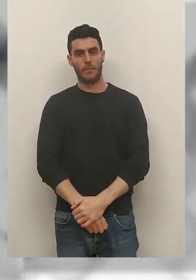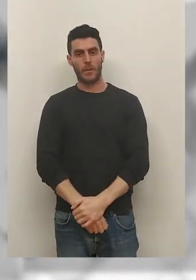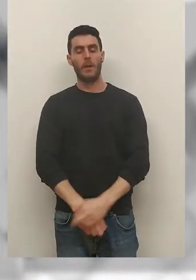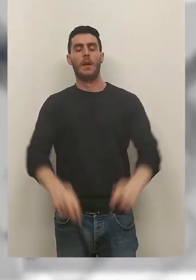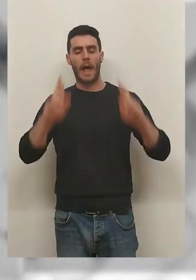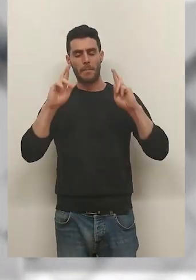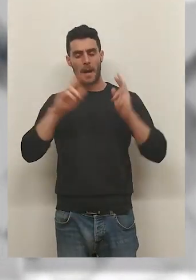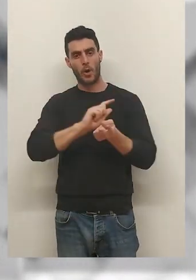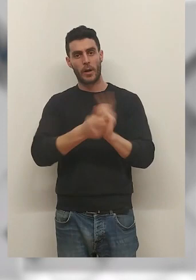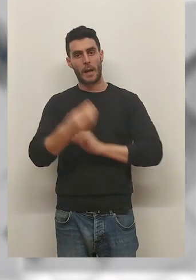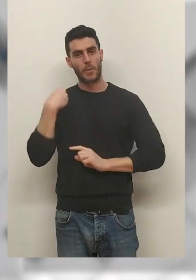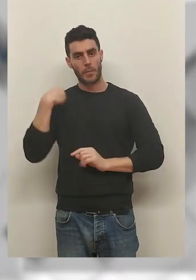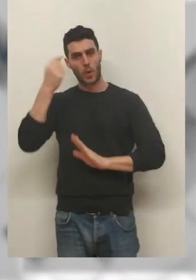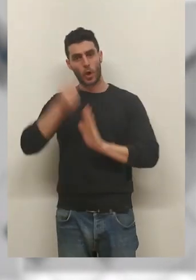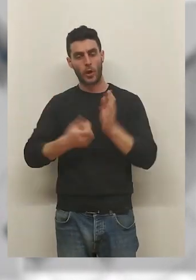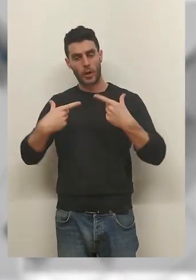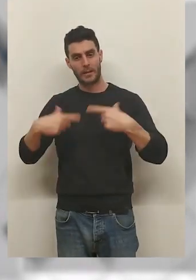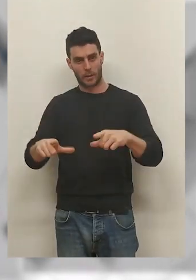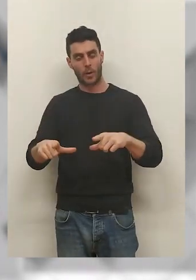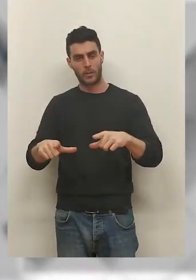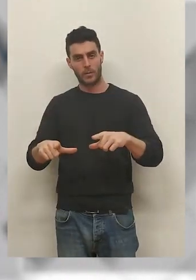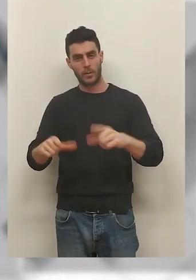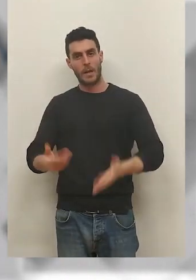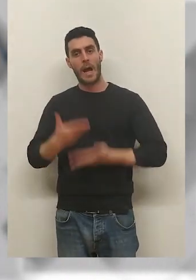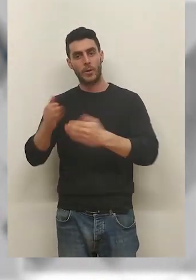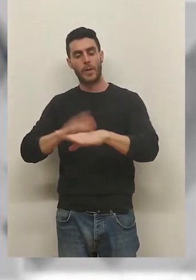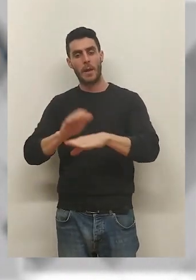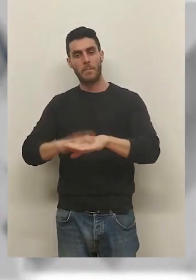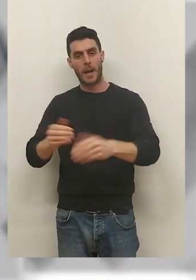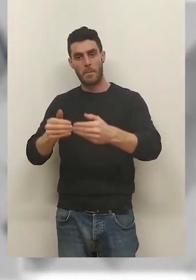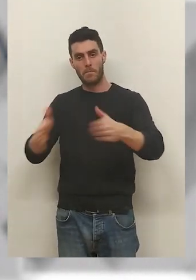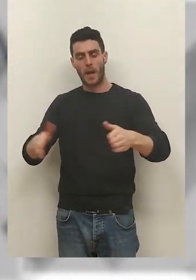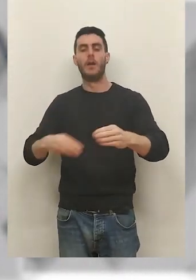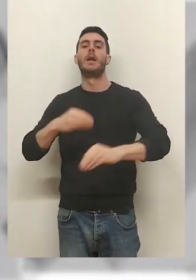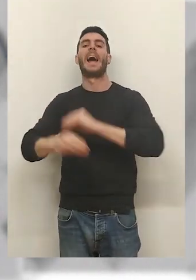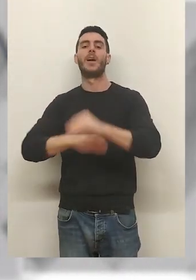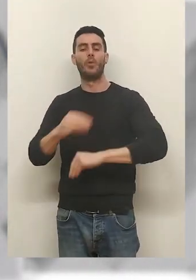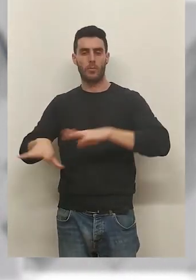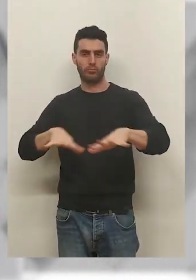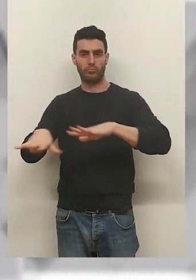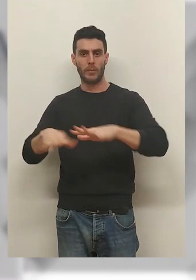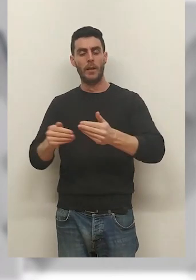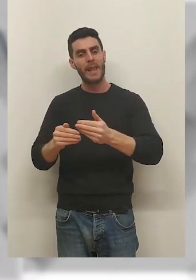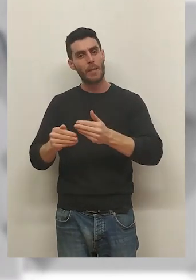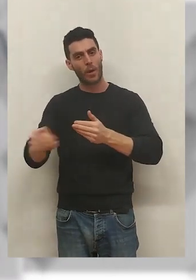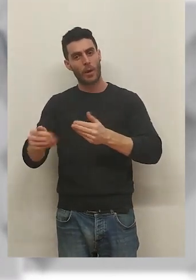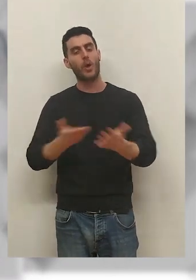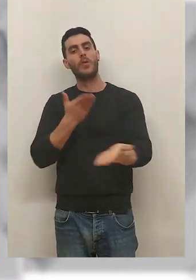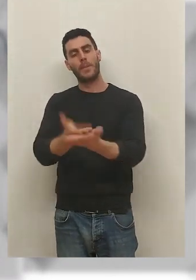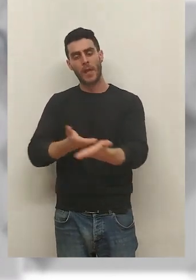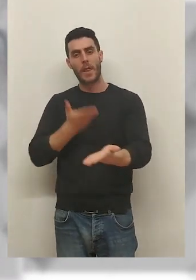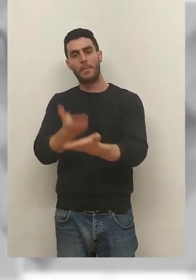Esperamos que este cambio de las condiciones del sector ayude a desbloquear la ejecución de la prolongación tan